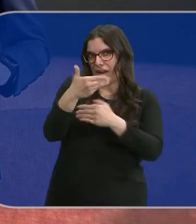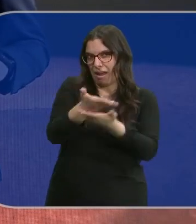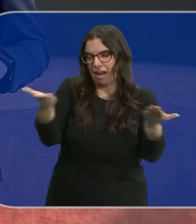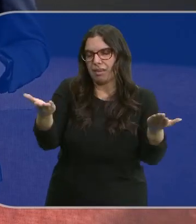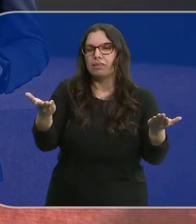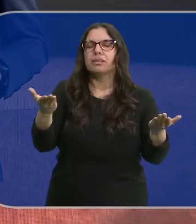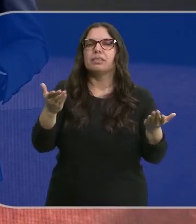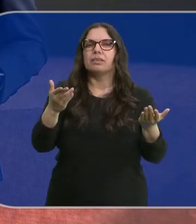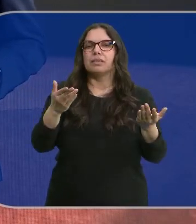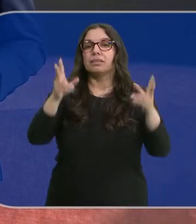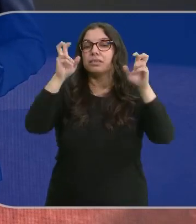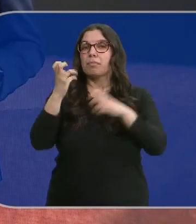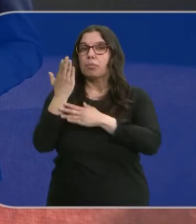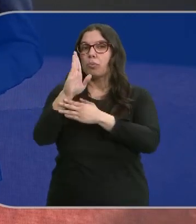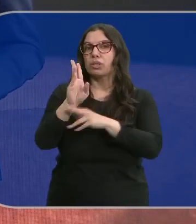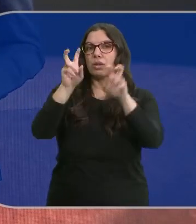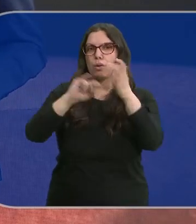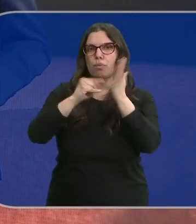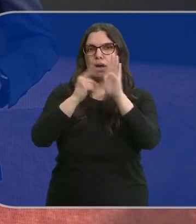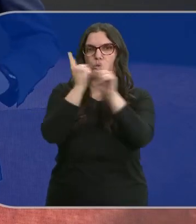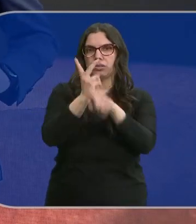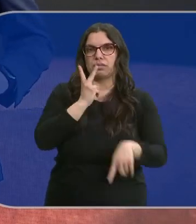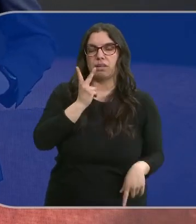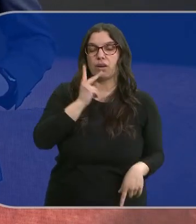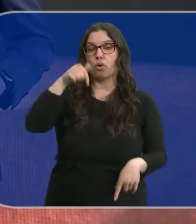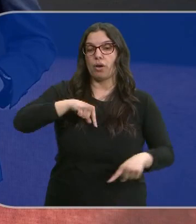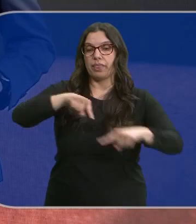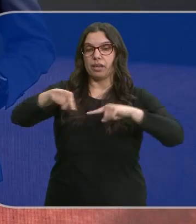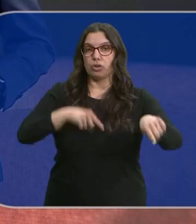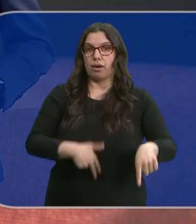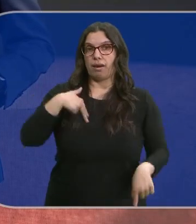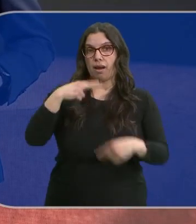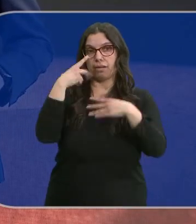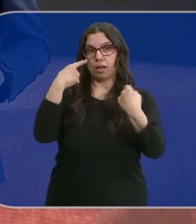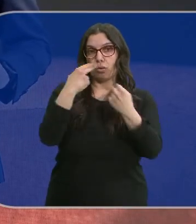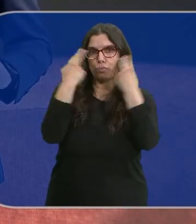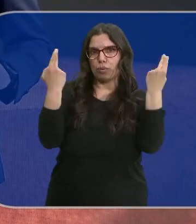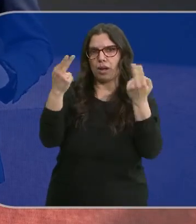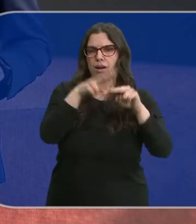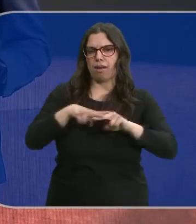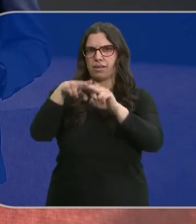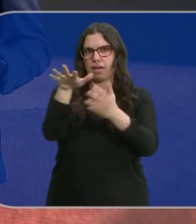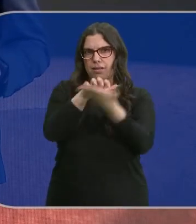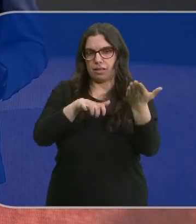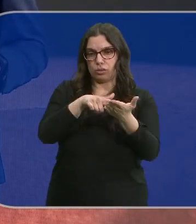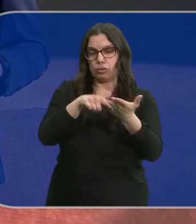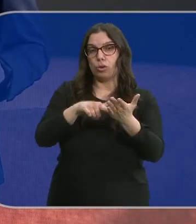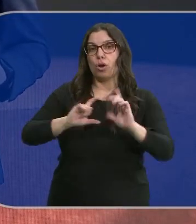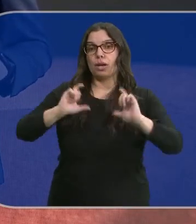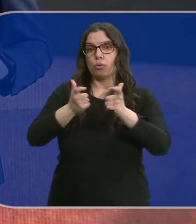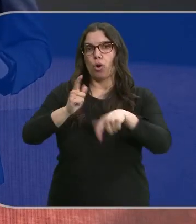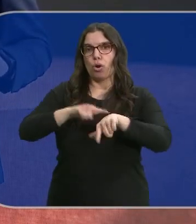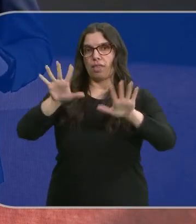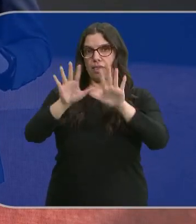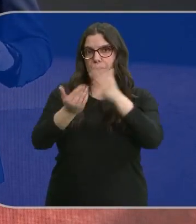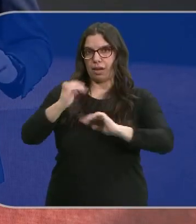calle sobre las proposiciones del nuevo plan antitabaco. Hoy los directores generales de Salud Pública examinaban el texto en una reunión que ha empezado a las 10